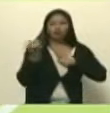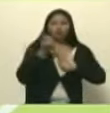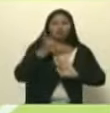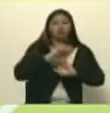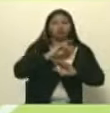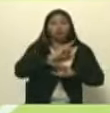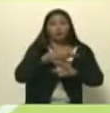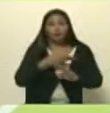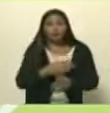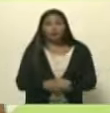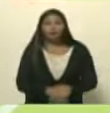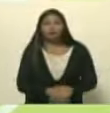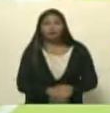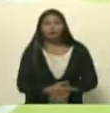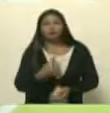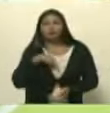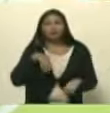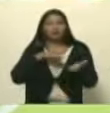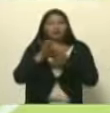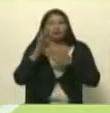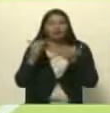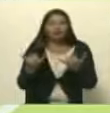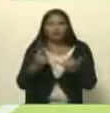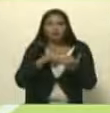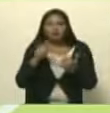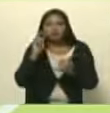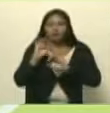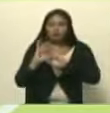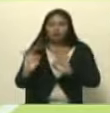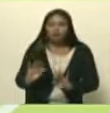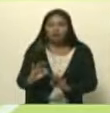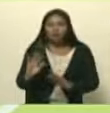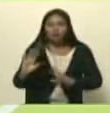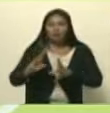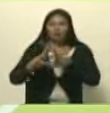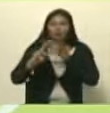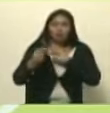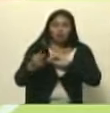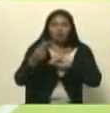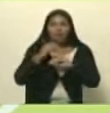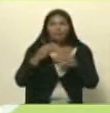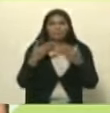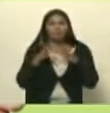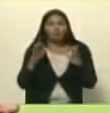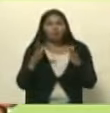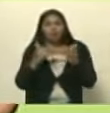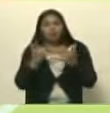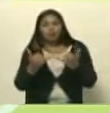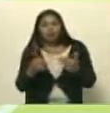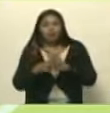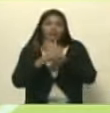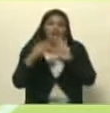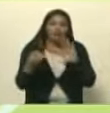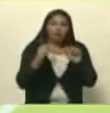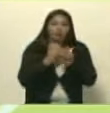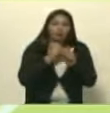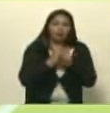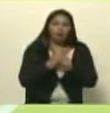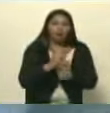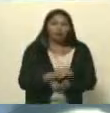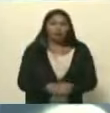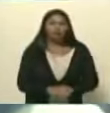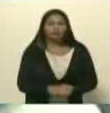un teatro para garantizar ese fraude para destruir el patrimonio público los derechos laborales la